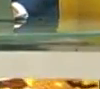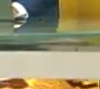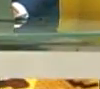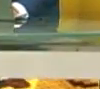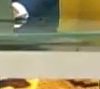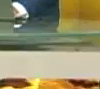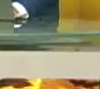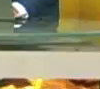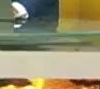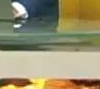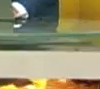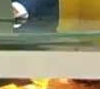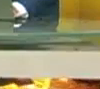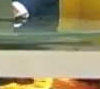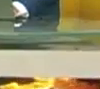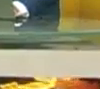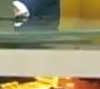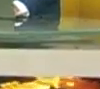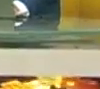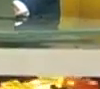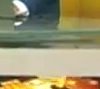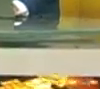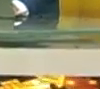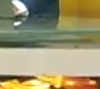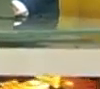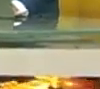donde las bases elegirán a sus jefes y jefas de comunidad.